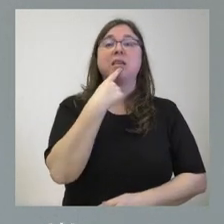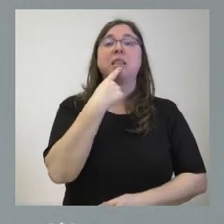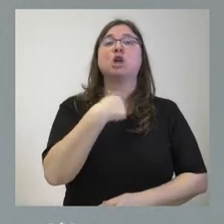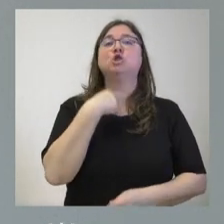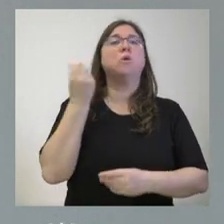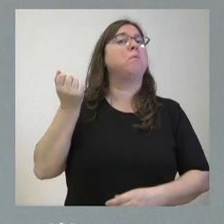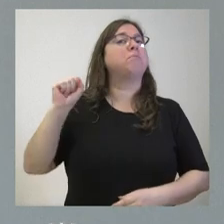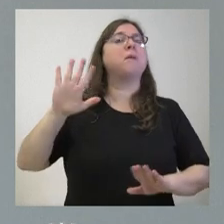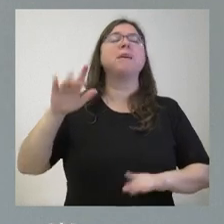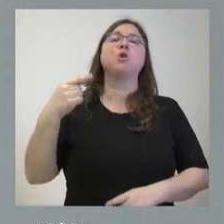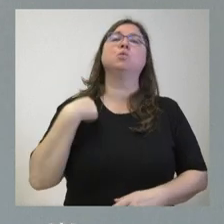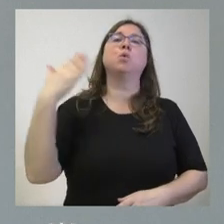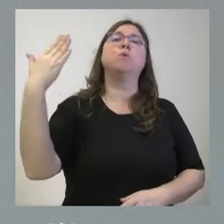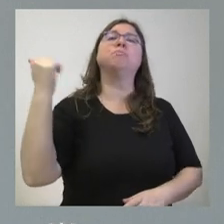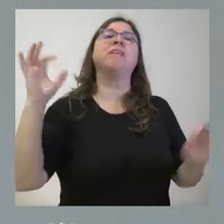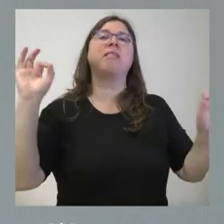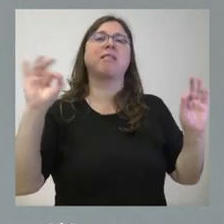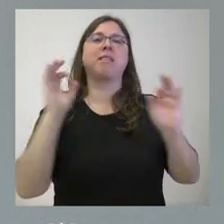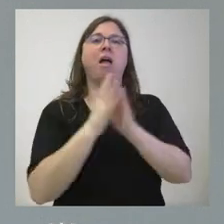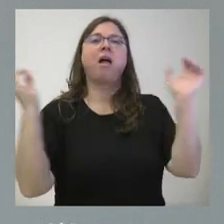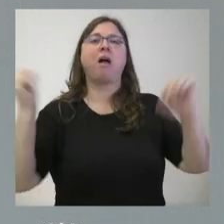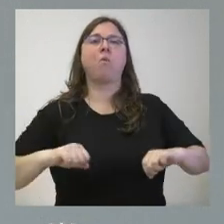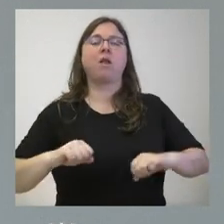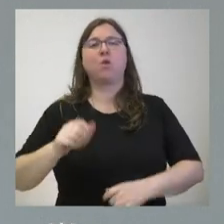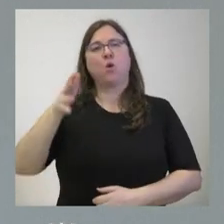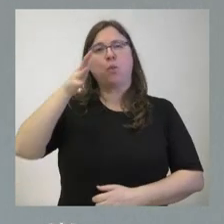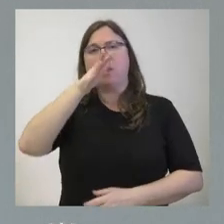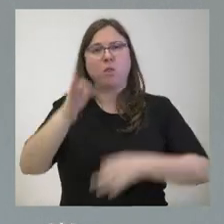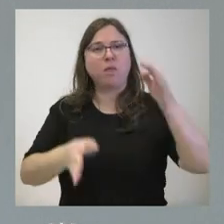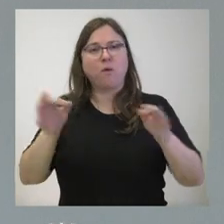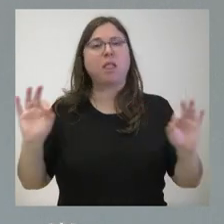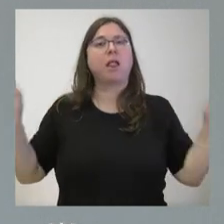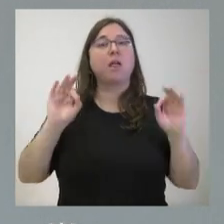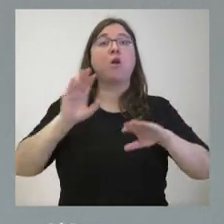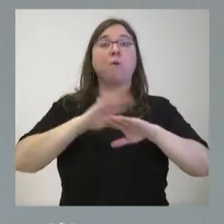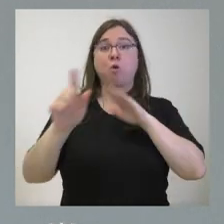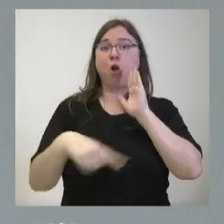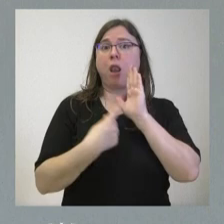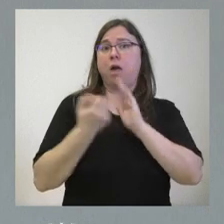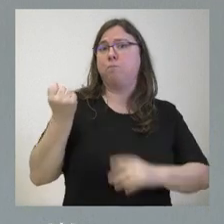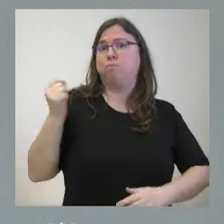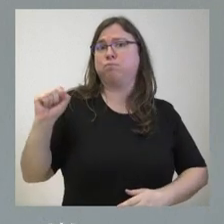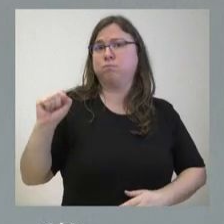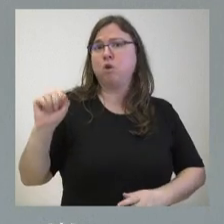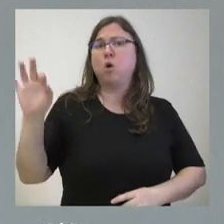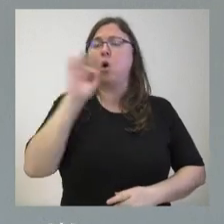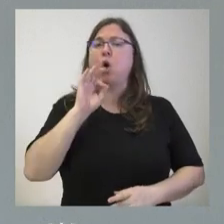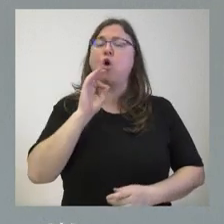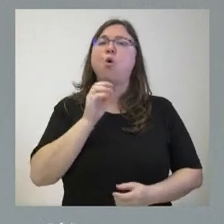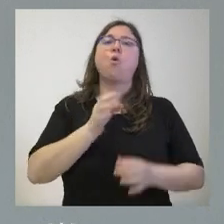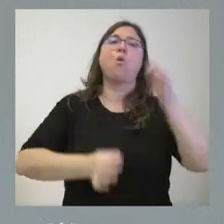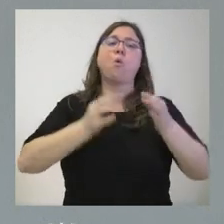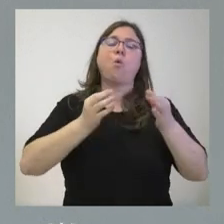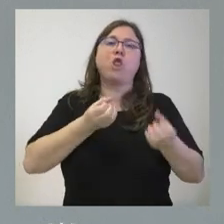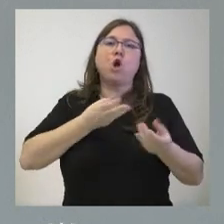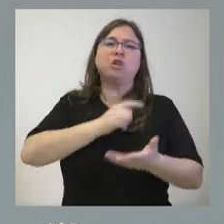requerimiento ni se le presente una demanda judicial como consecuencia de incumplir una ley o incumplir una sentencia judicial. Por eso,